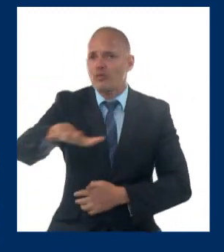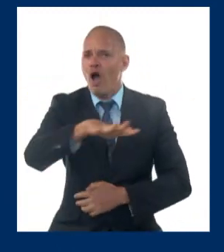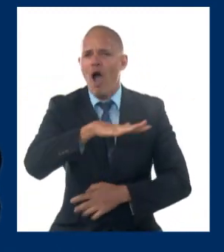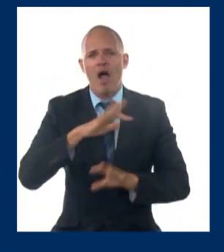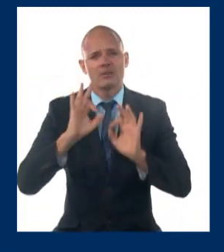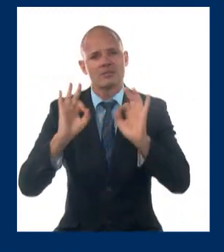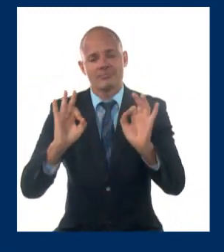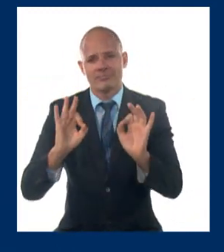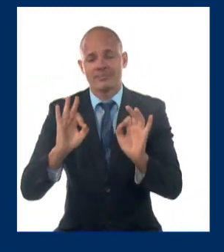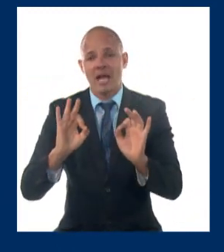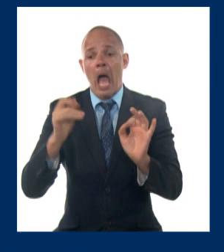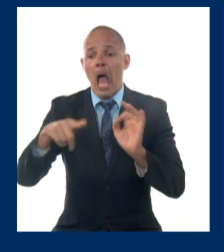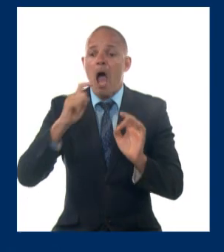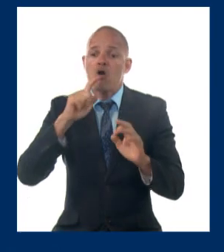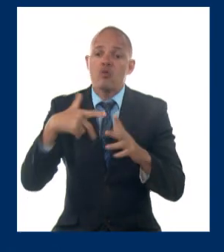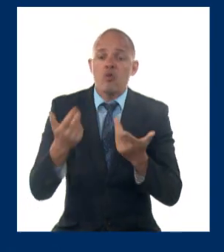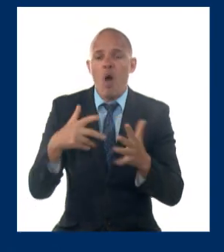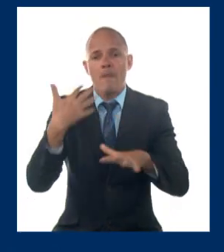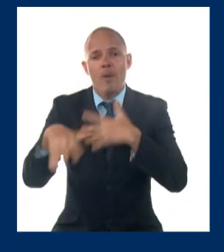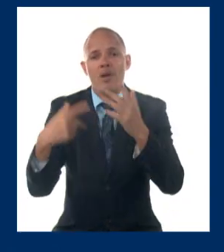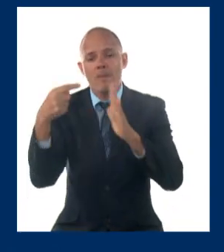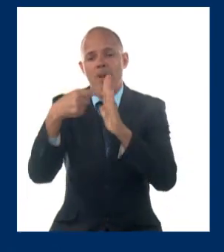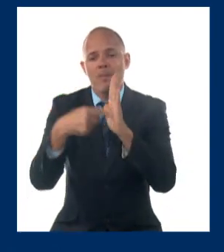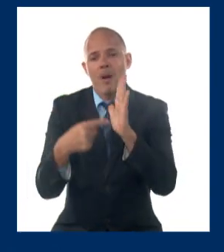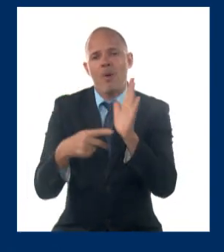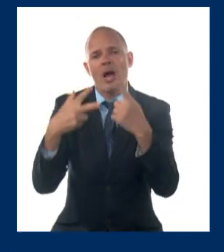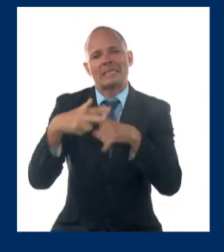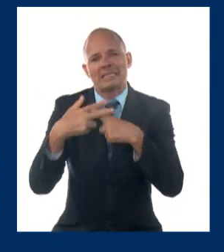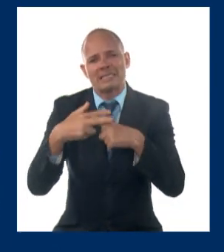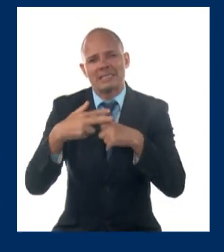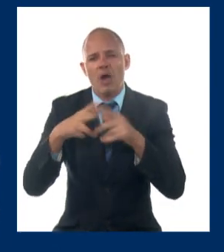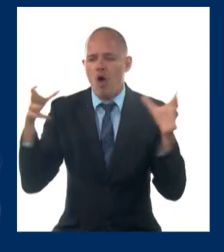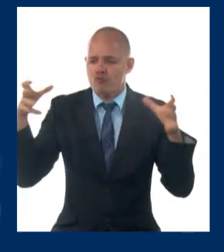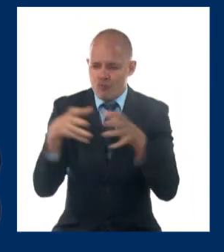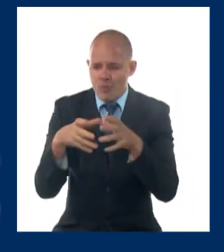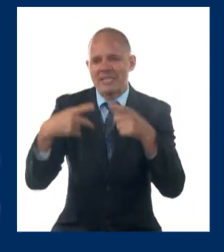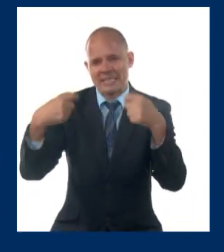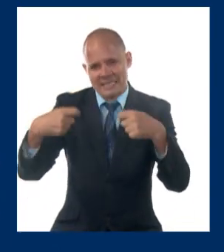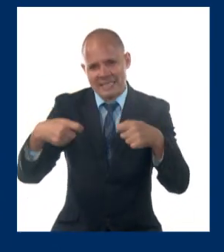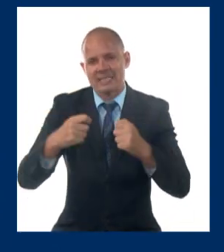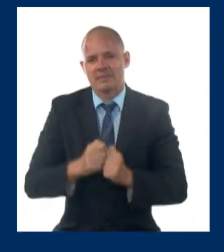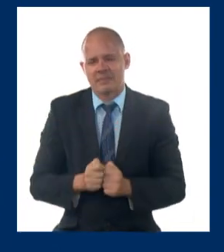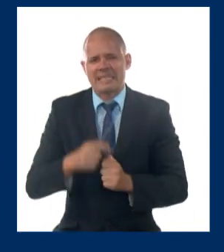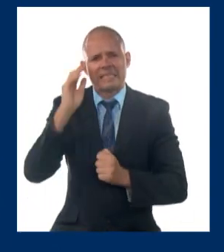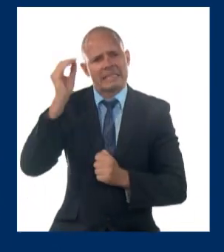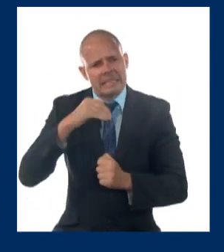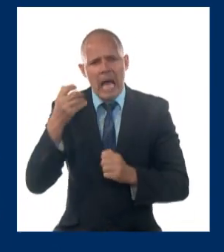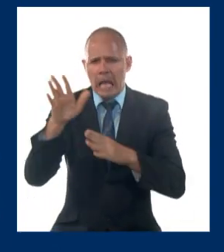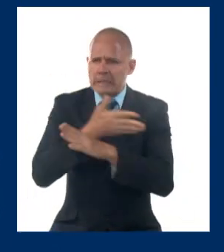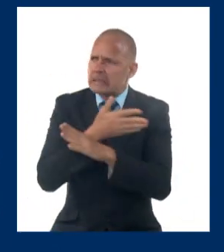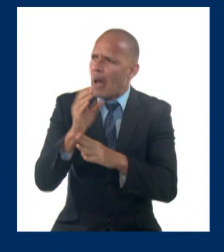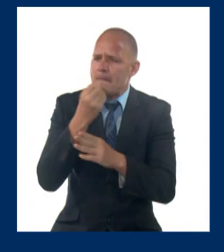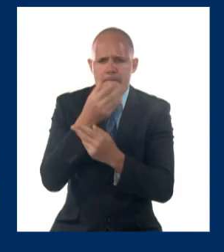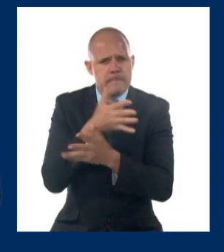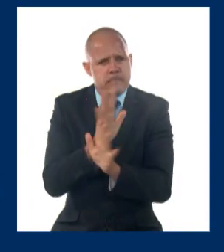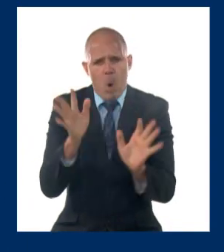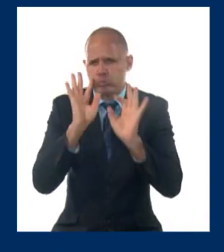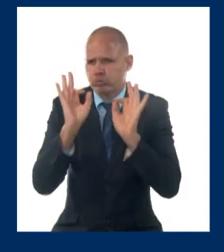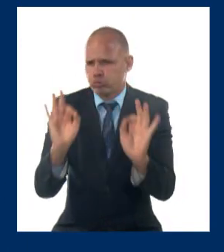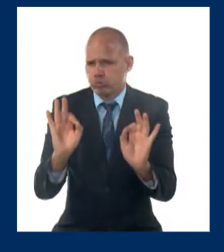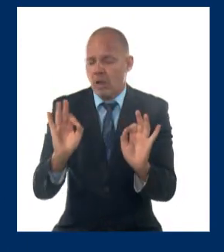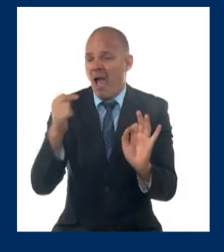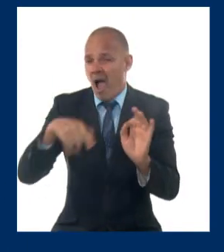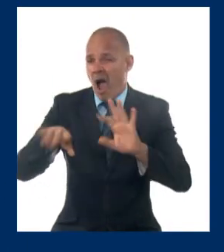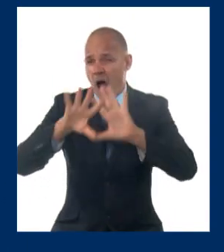identifique soluciones para enfrentar de manera colectiva, a pesar de nuestras diferencias, los múltiples desafíos